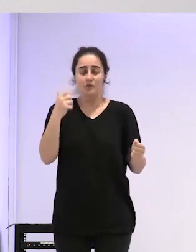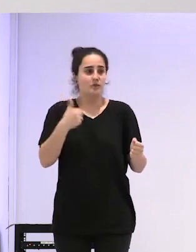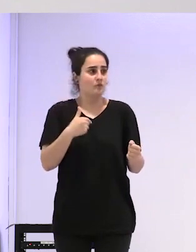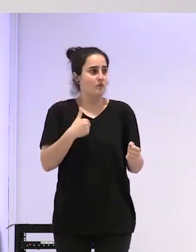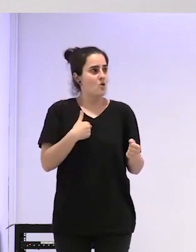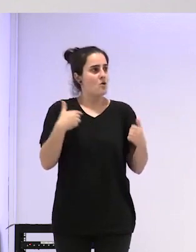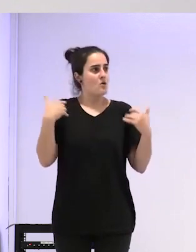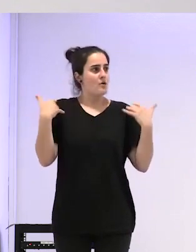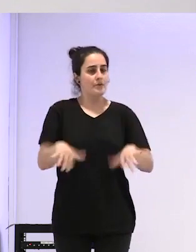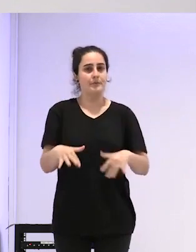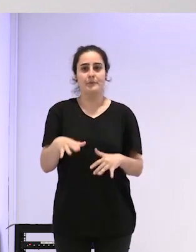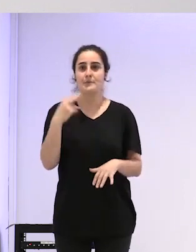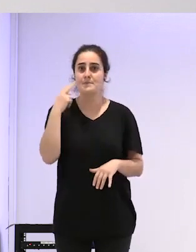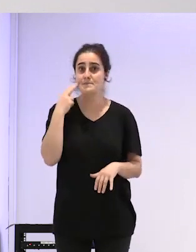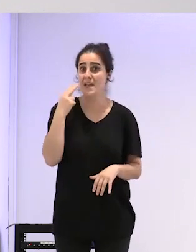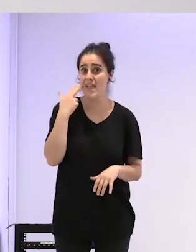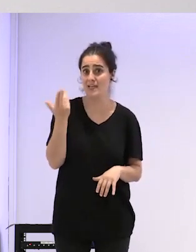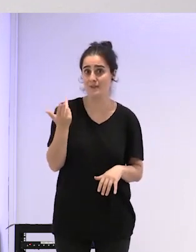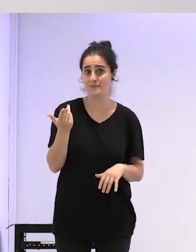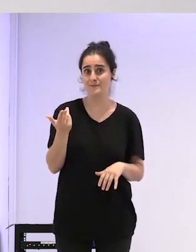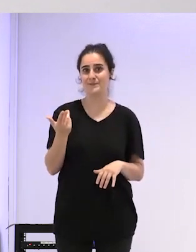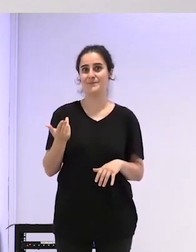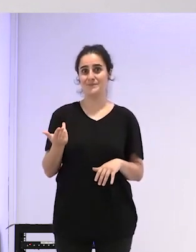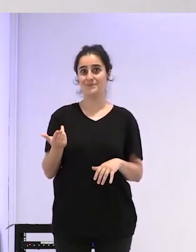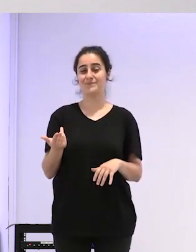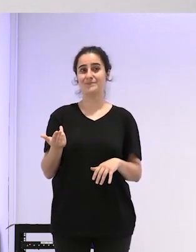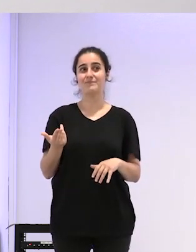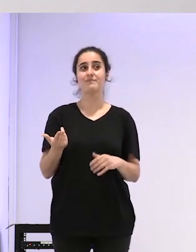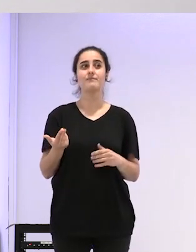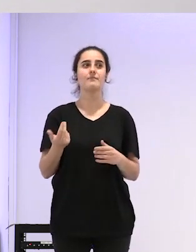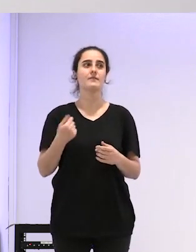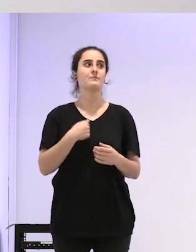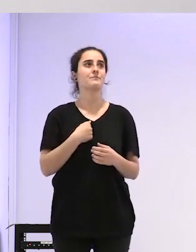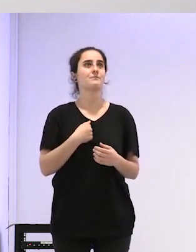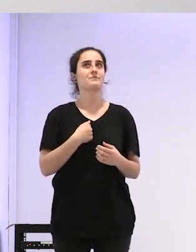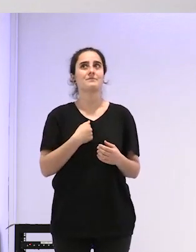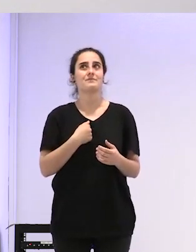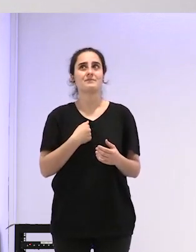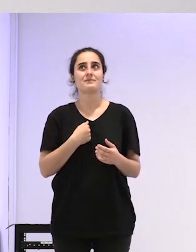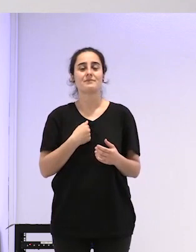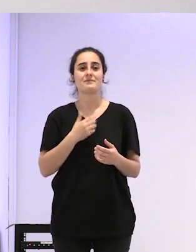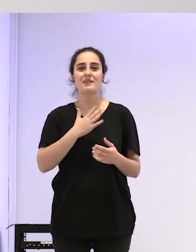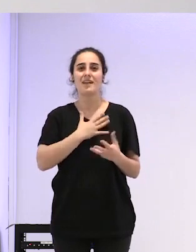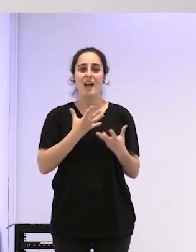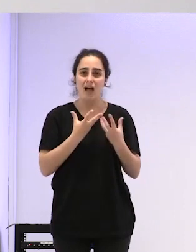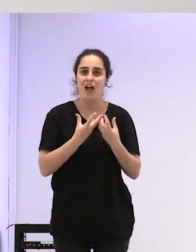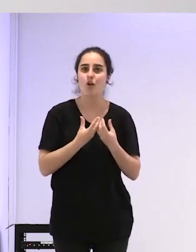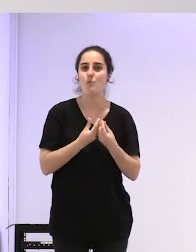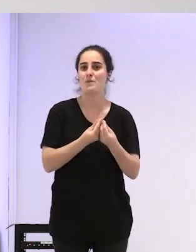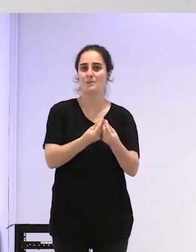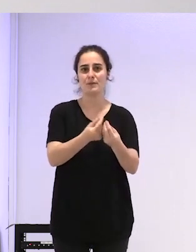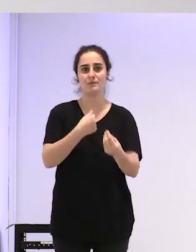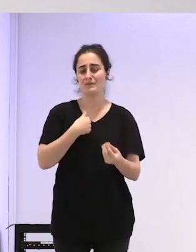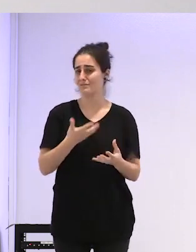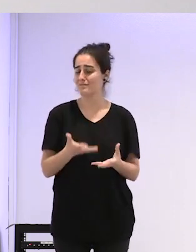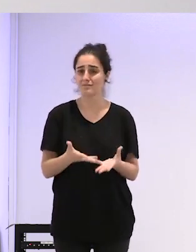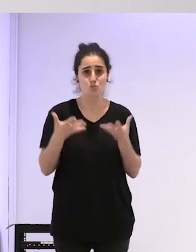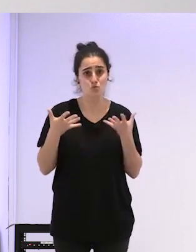que a mí me da miedo ¿no? bueno a mí me encanta hacer este acompañamiento porque